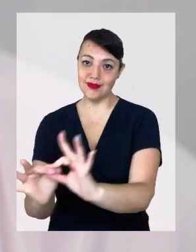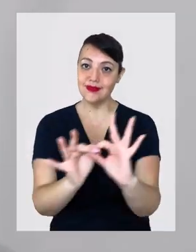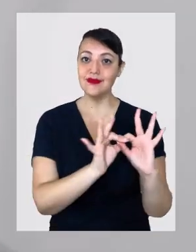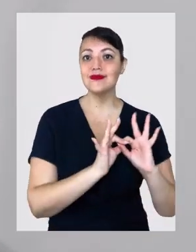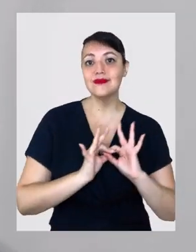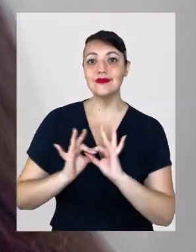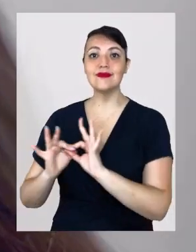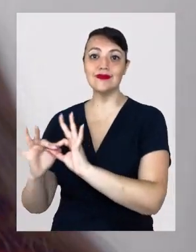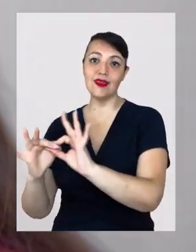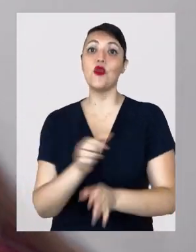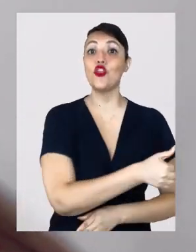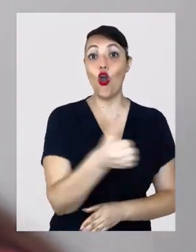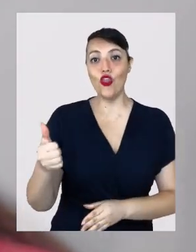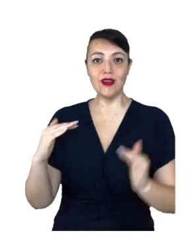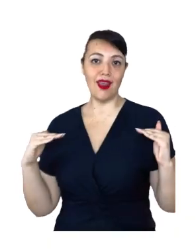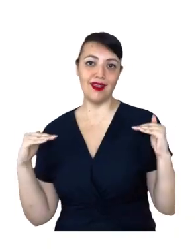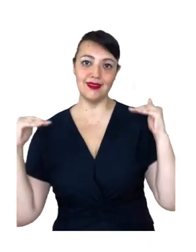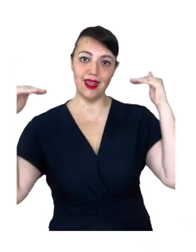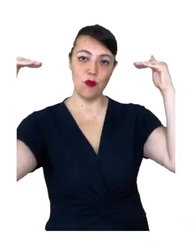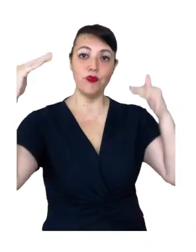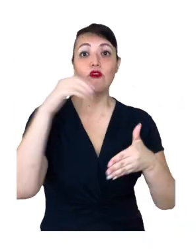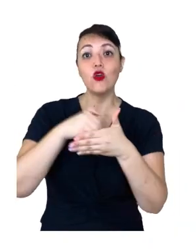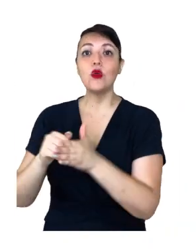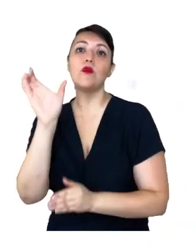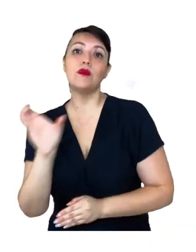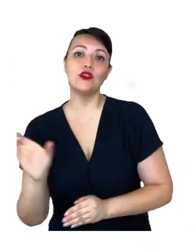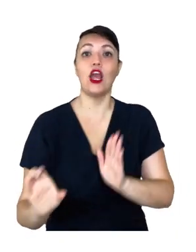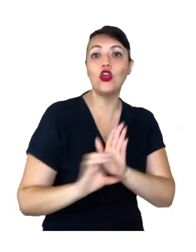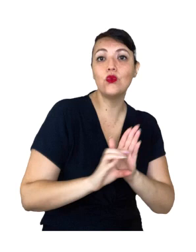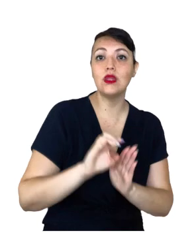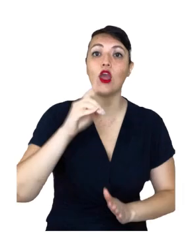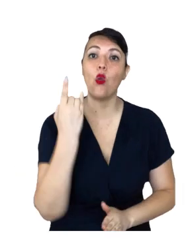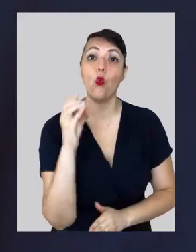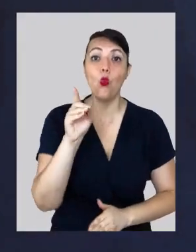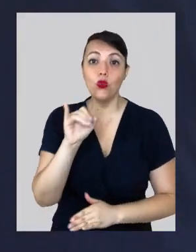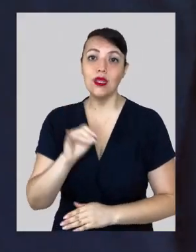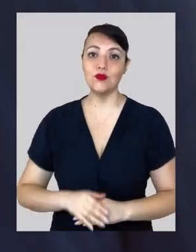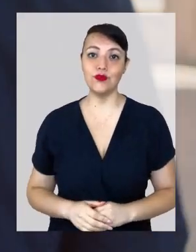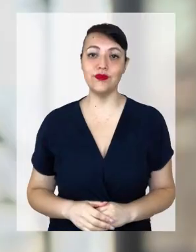unidos, todos crecemos. Vota por los constituyentes de la UDI.